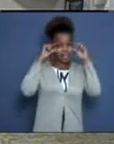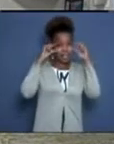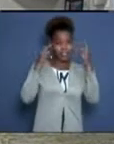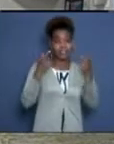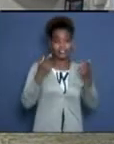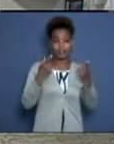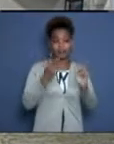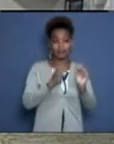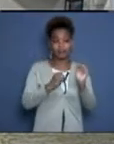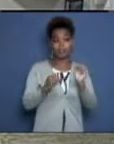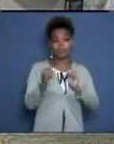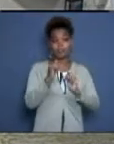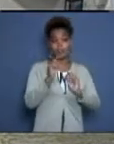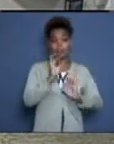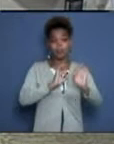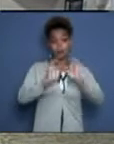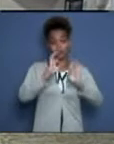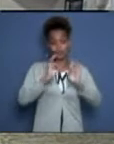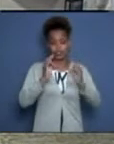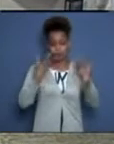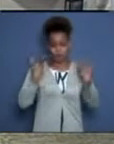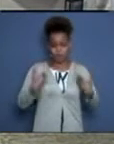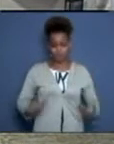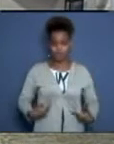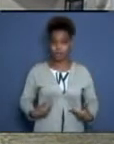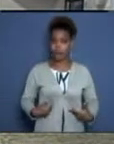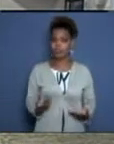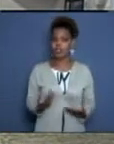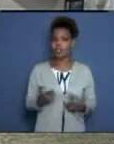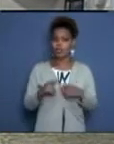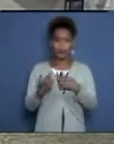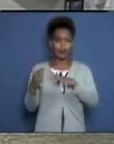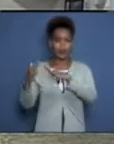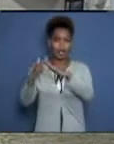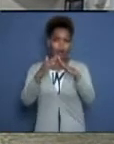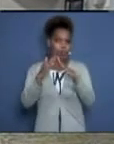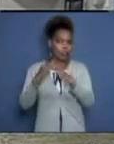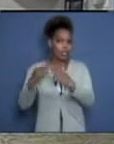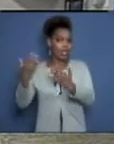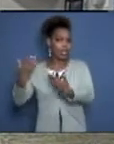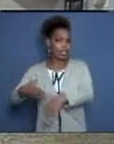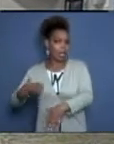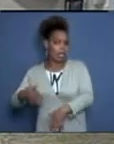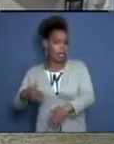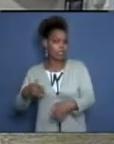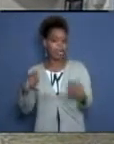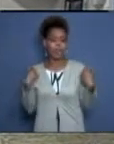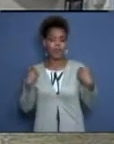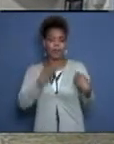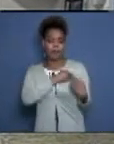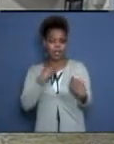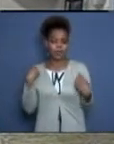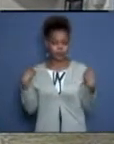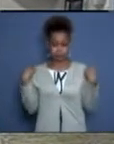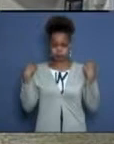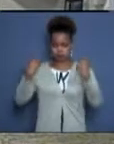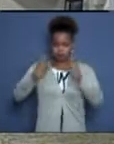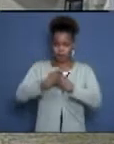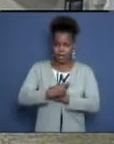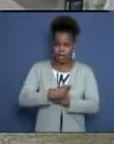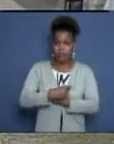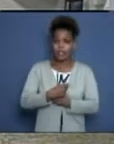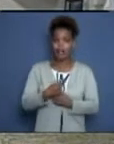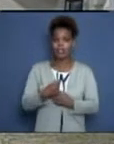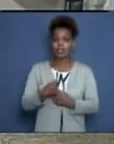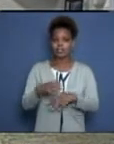protección personal incluyendo la escafanda. Pero en la comunidad el médico va con su sobrebate, con lo que estamos hablando y